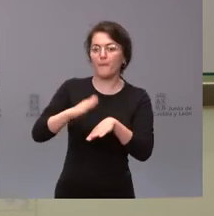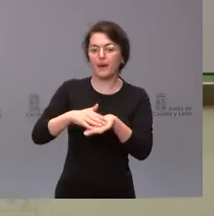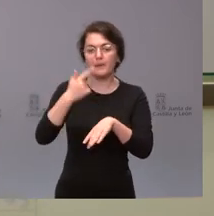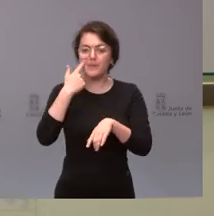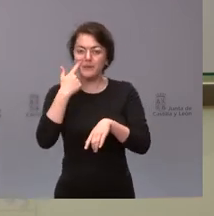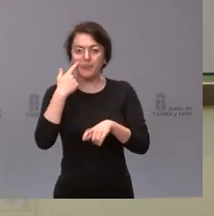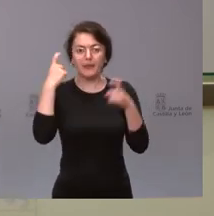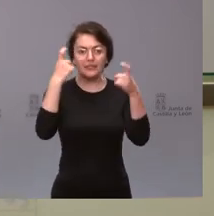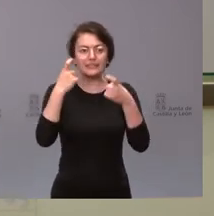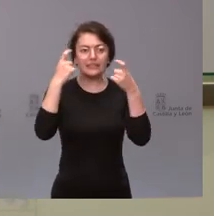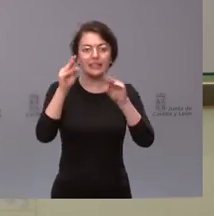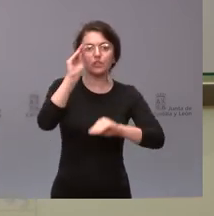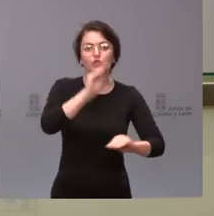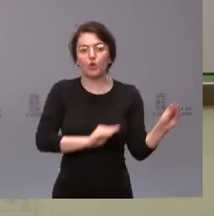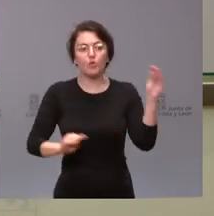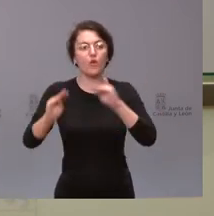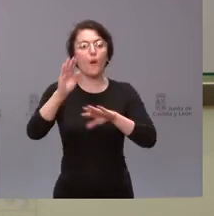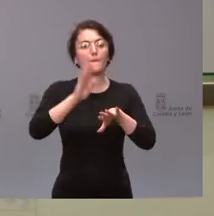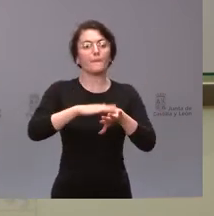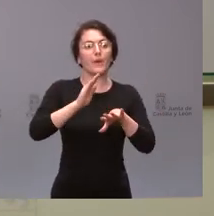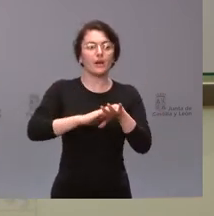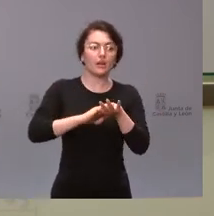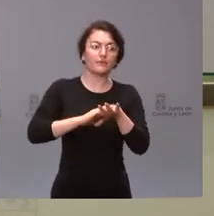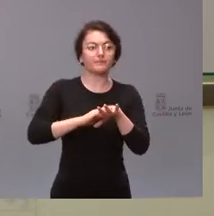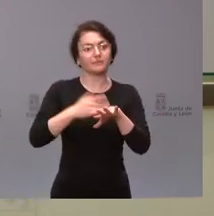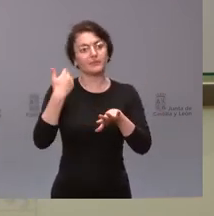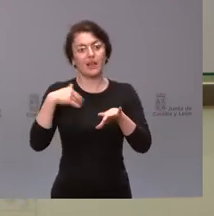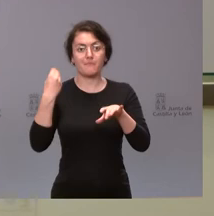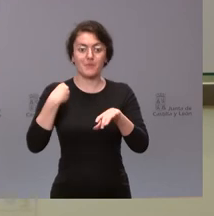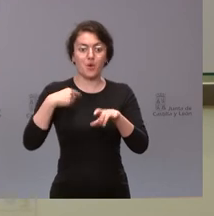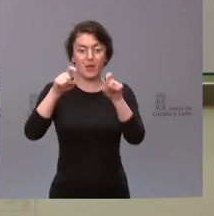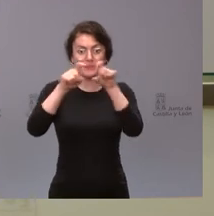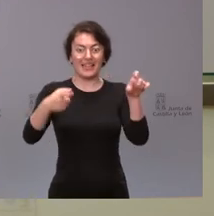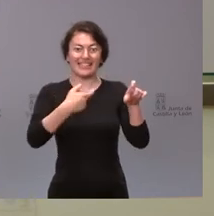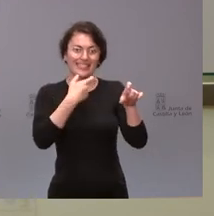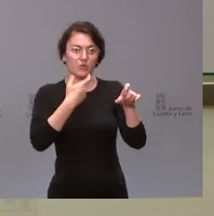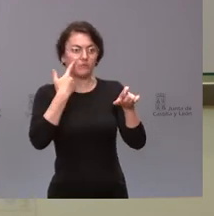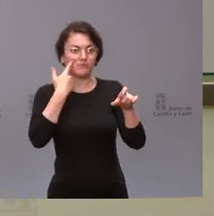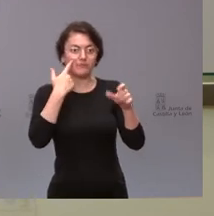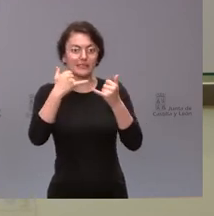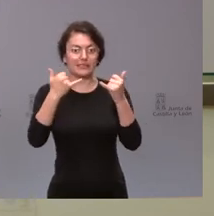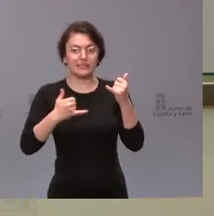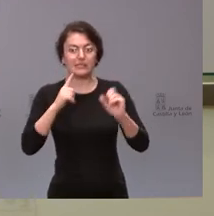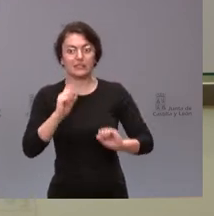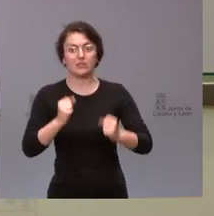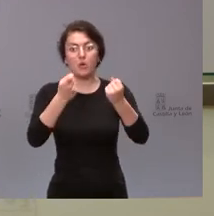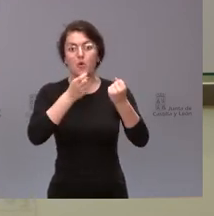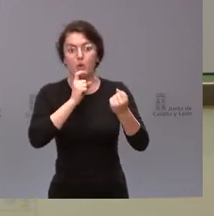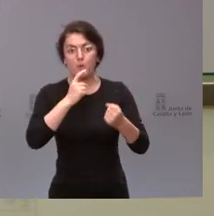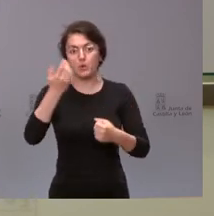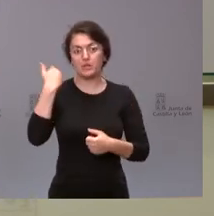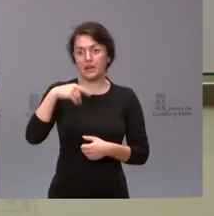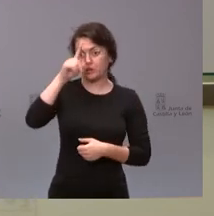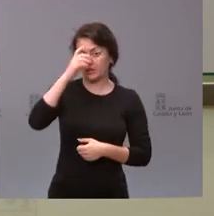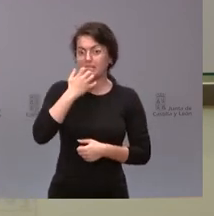exitosa a la crisis de SIRO. No sé si se ha puesto a trabajar ya la Fundación Anclaje, si se ha descartado que la